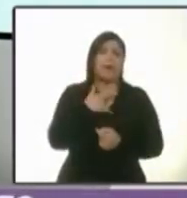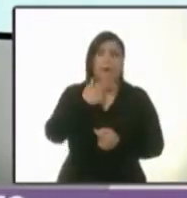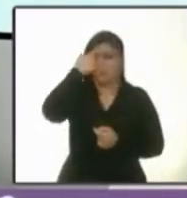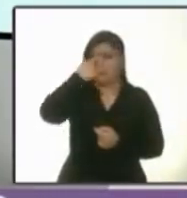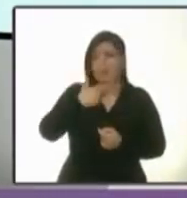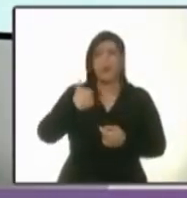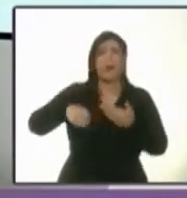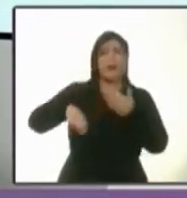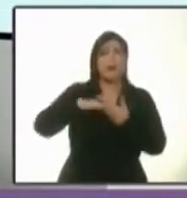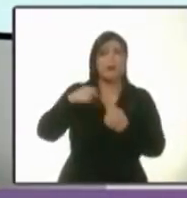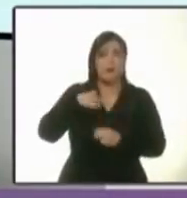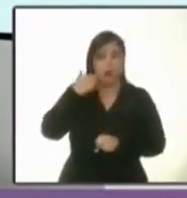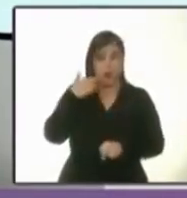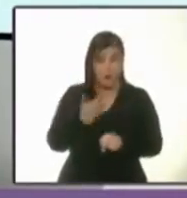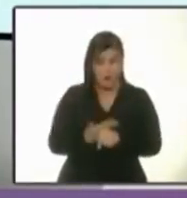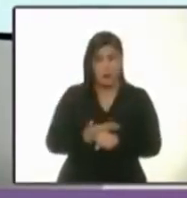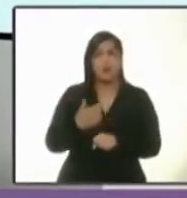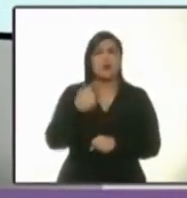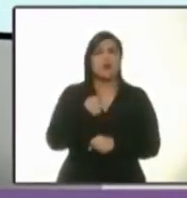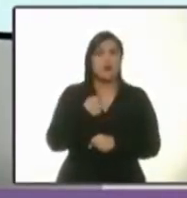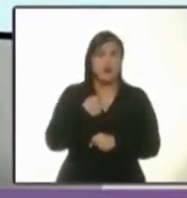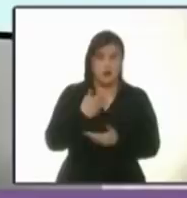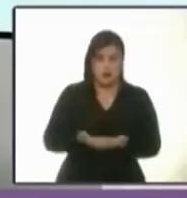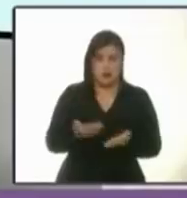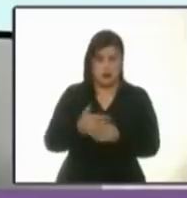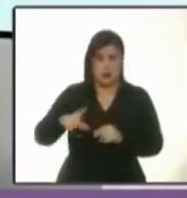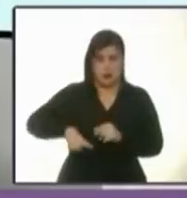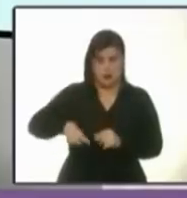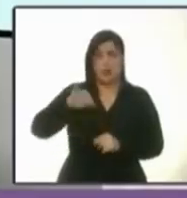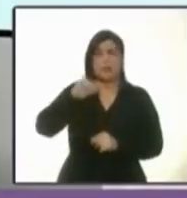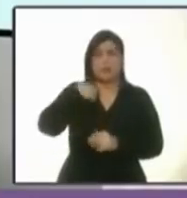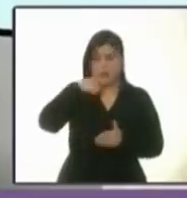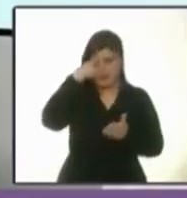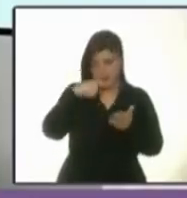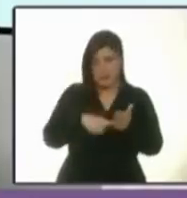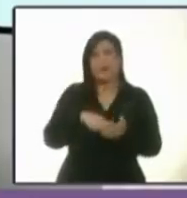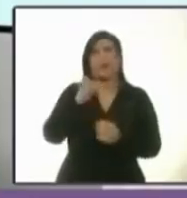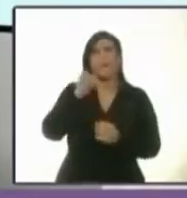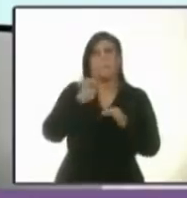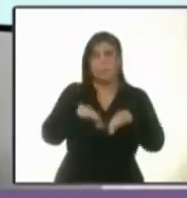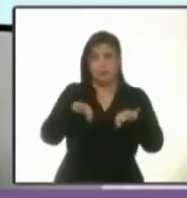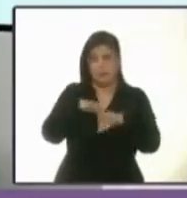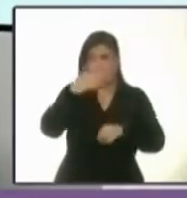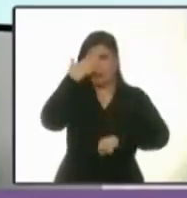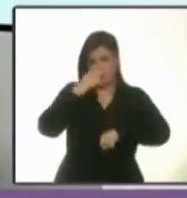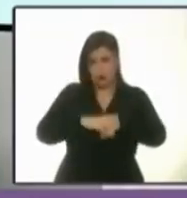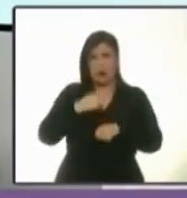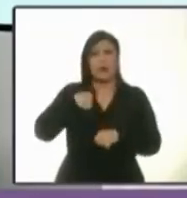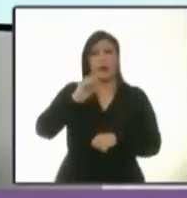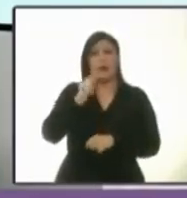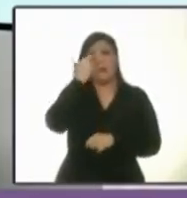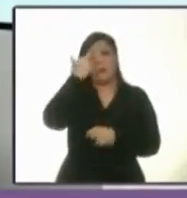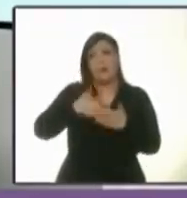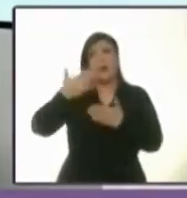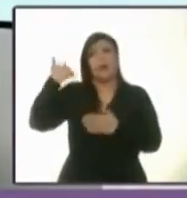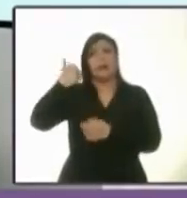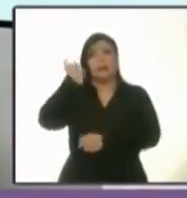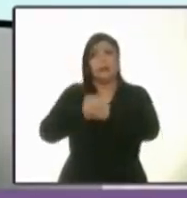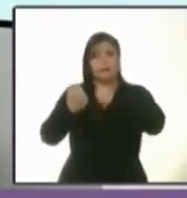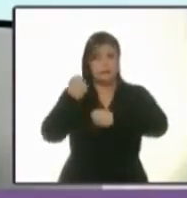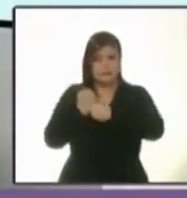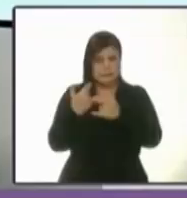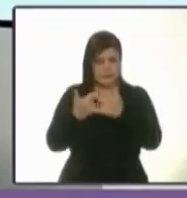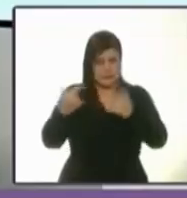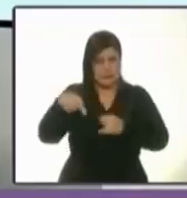como responsable del actual gobierno, yo creo que sí es importante de repente hacer memoria. Yo le pido a los capitalinos que retrocedamos seis años en la